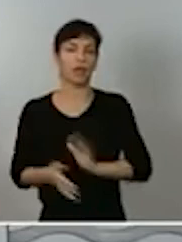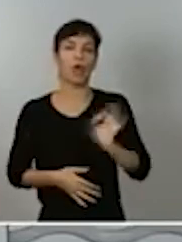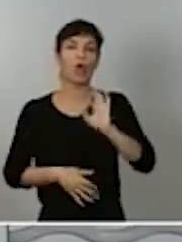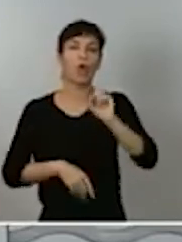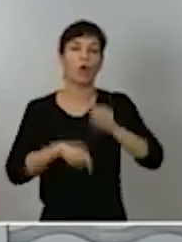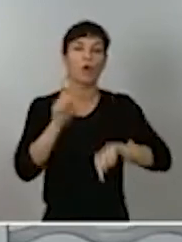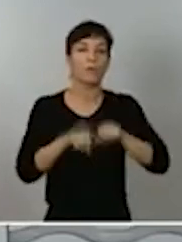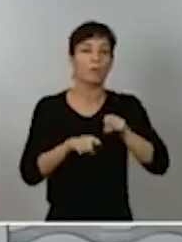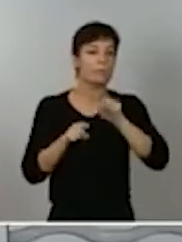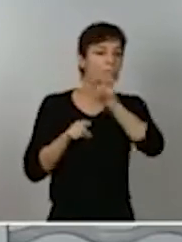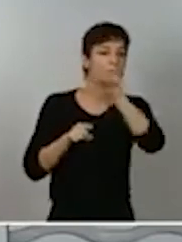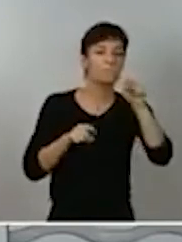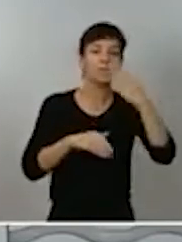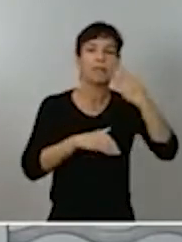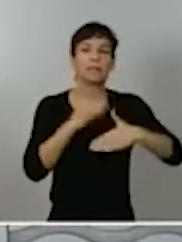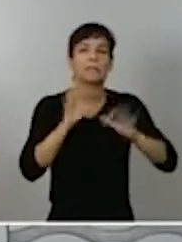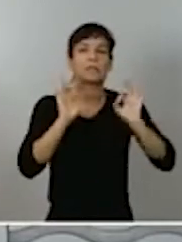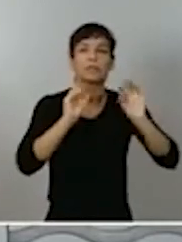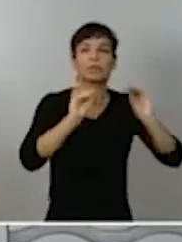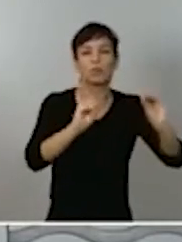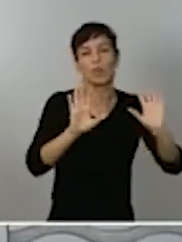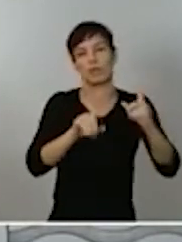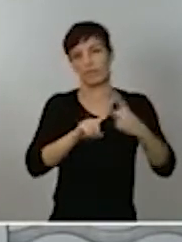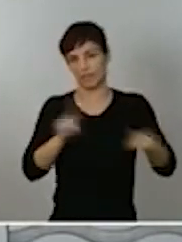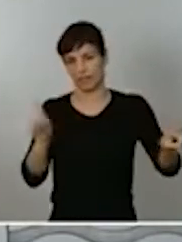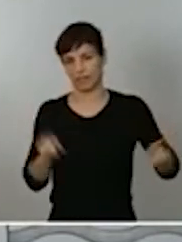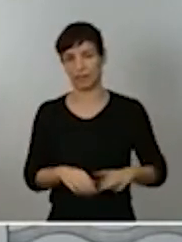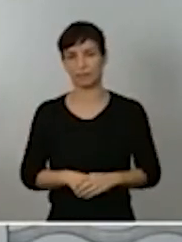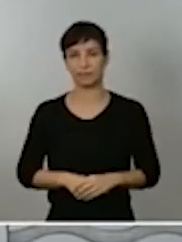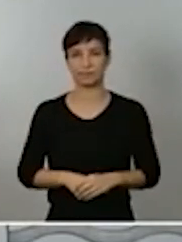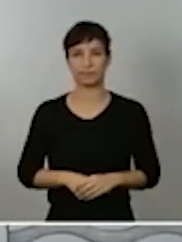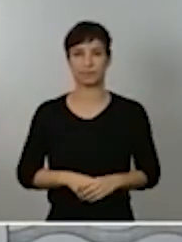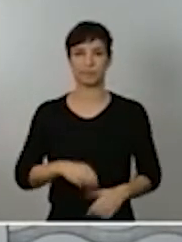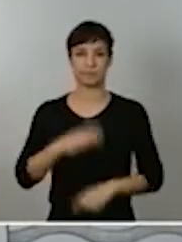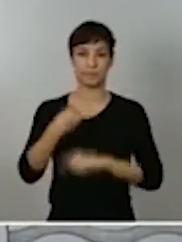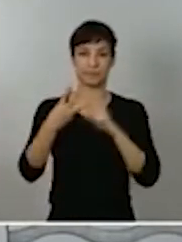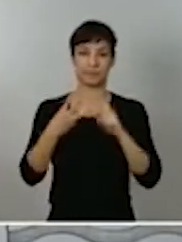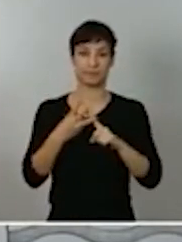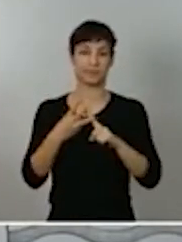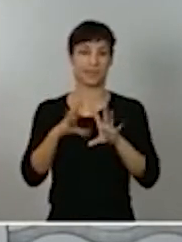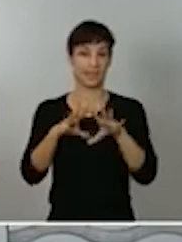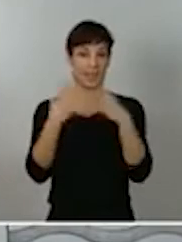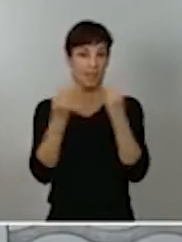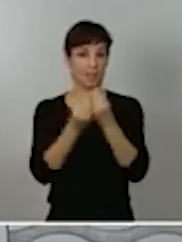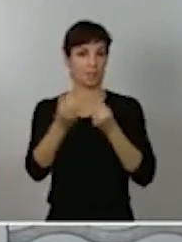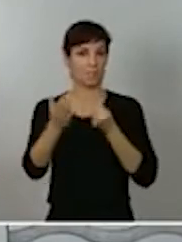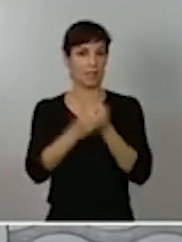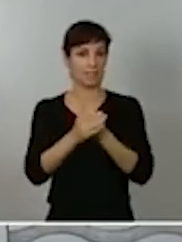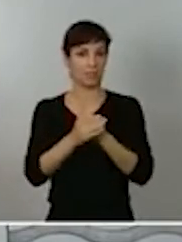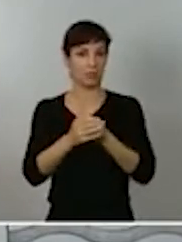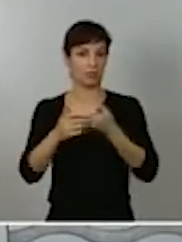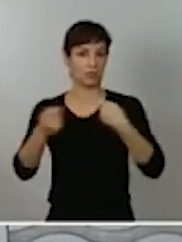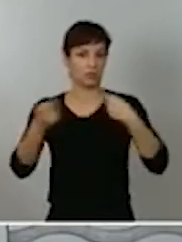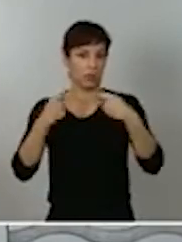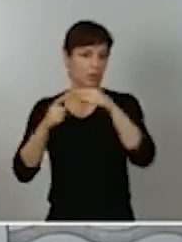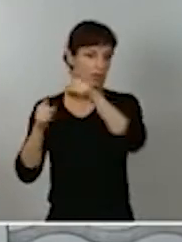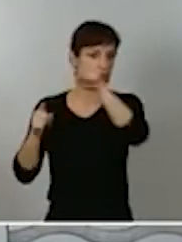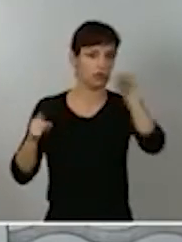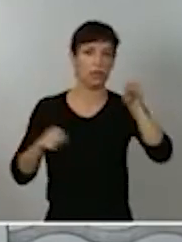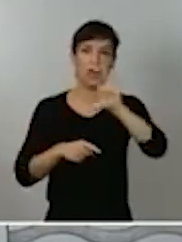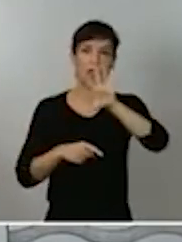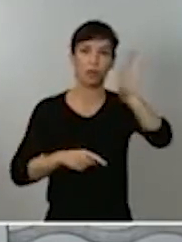límites específicos. En tercer lugar, el aforo máximo de los establecimientos comerciales se reduce al 50%